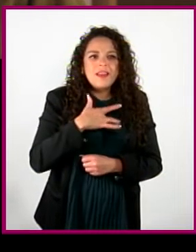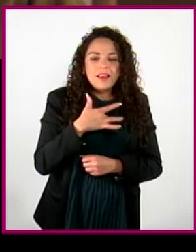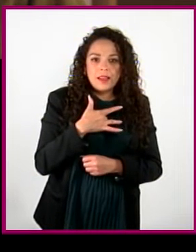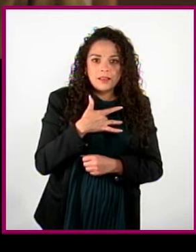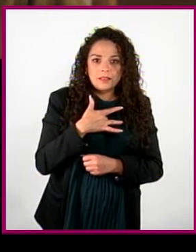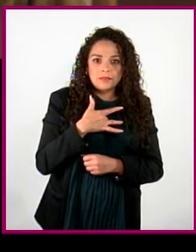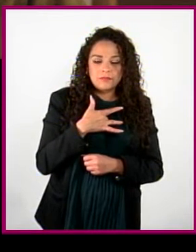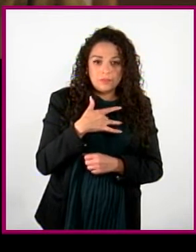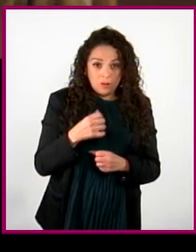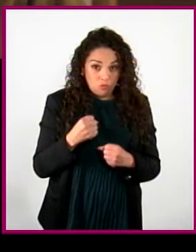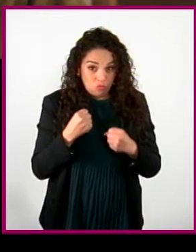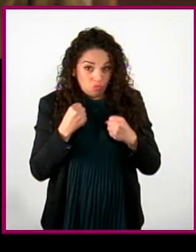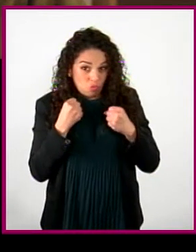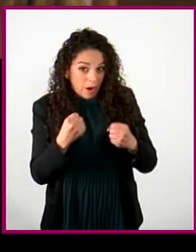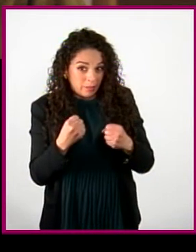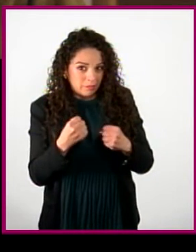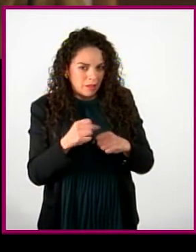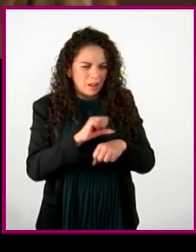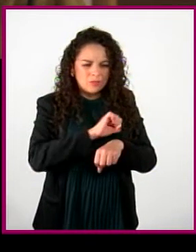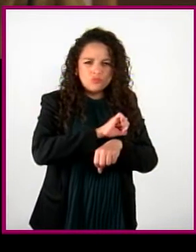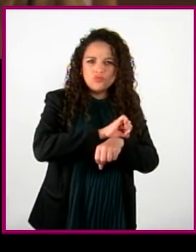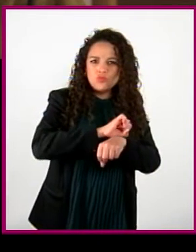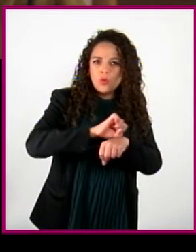sensación intensa o suave?